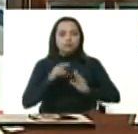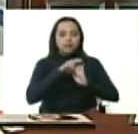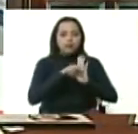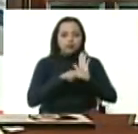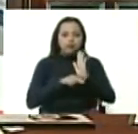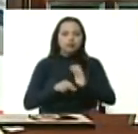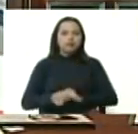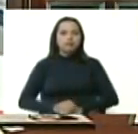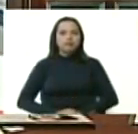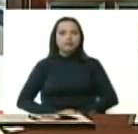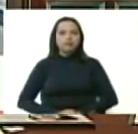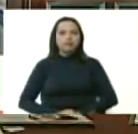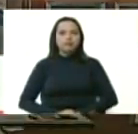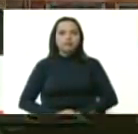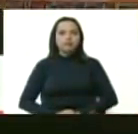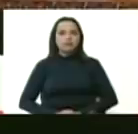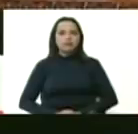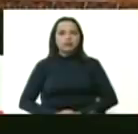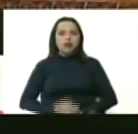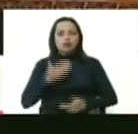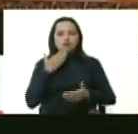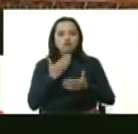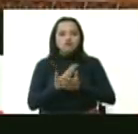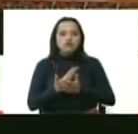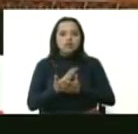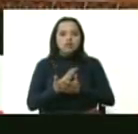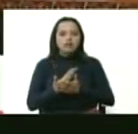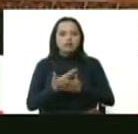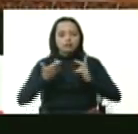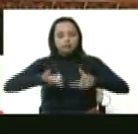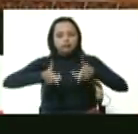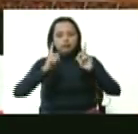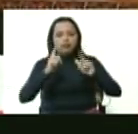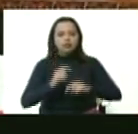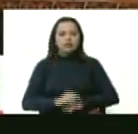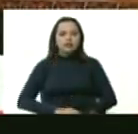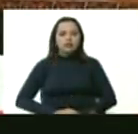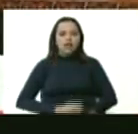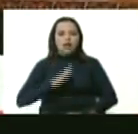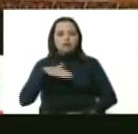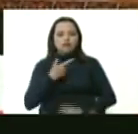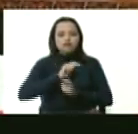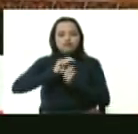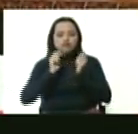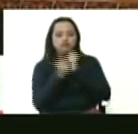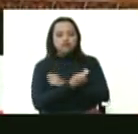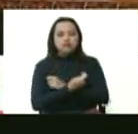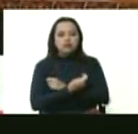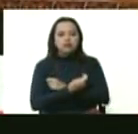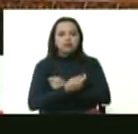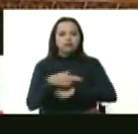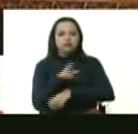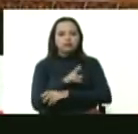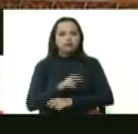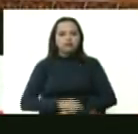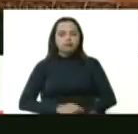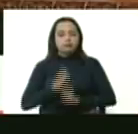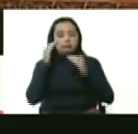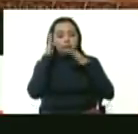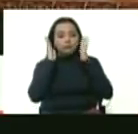con la solicitud de autorización para la transformación radical oído